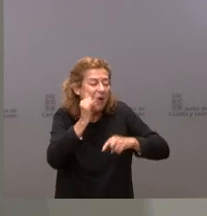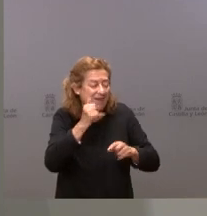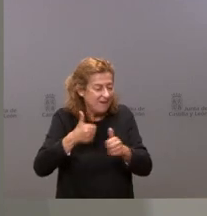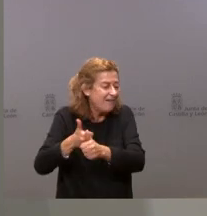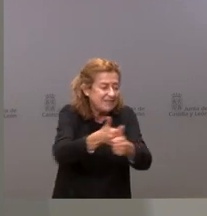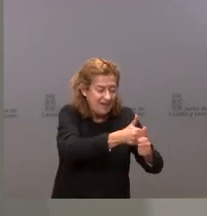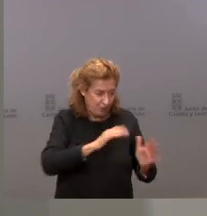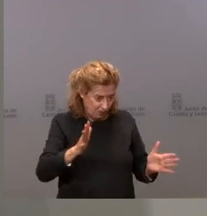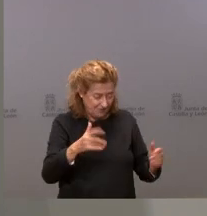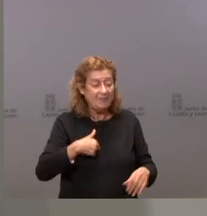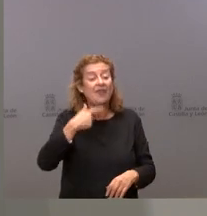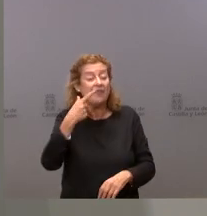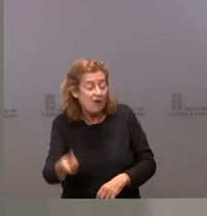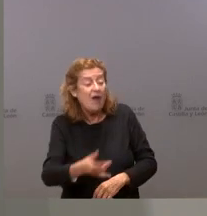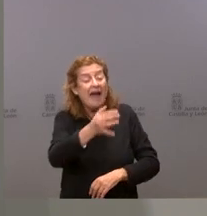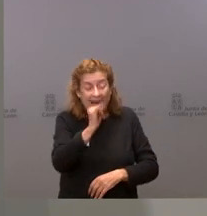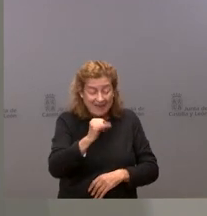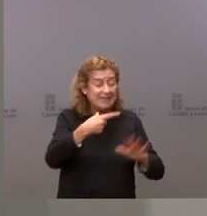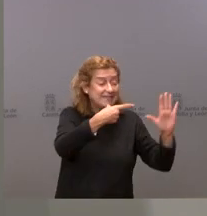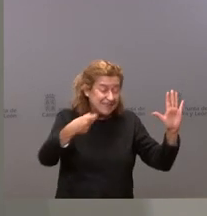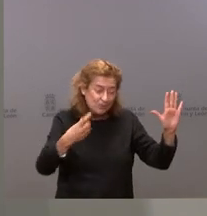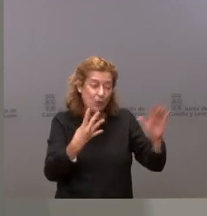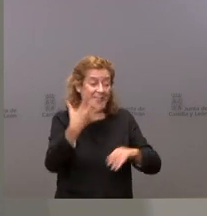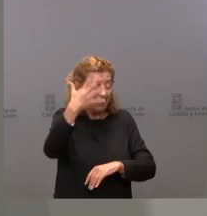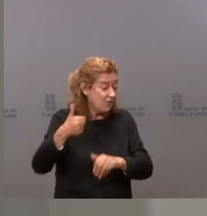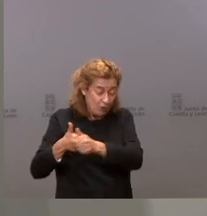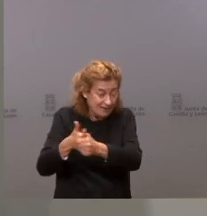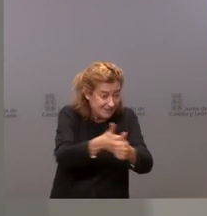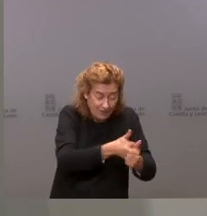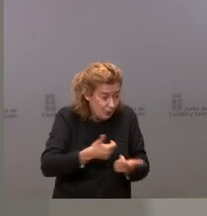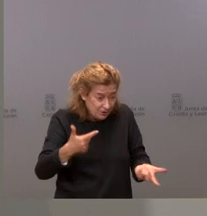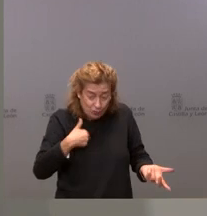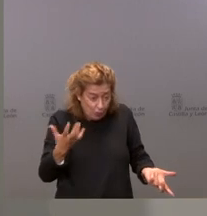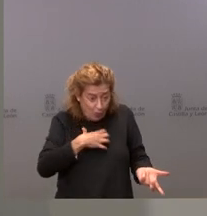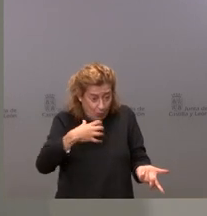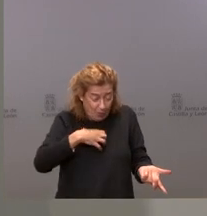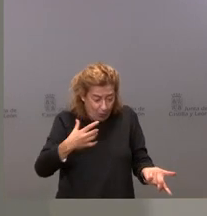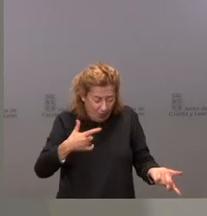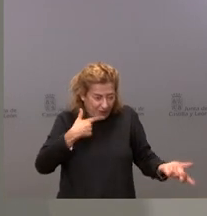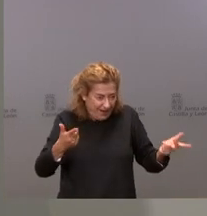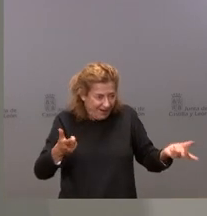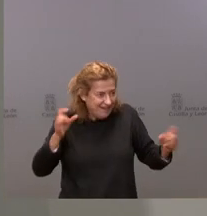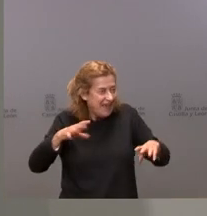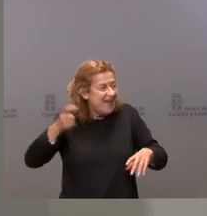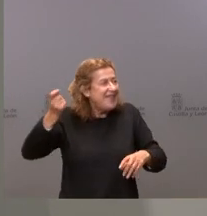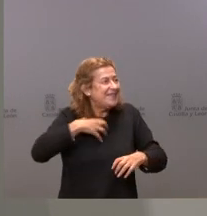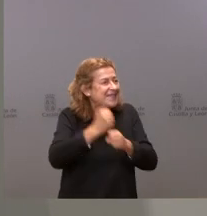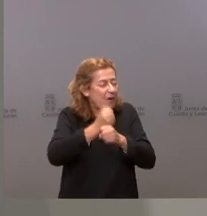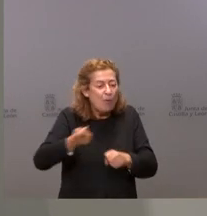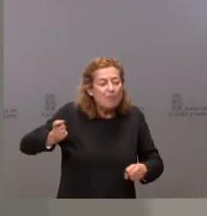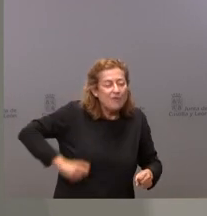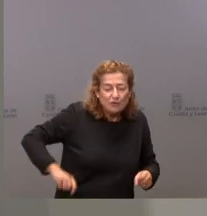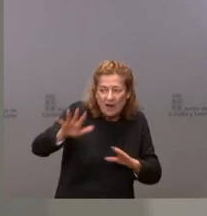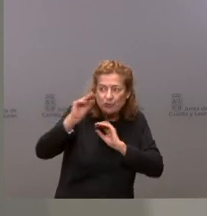Tenemos, como lo digo, 645 rastreadores y yo no soy quien para poner en tela de juicio el trabajo profesional de esos 645